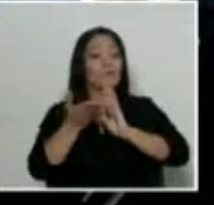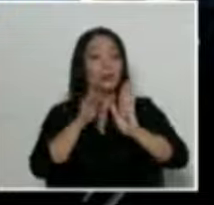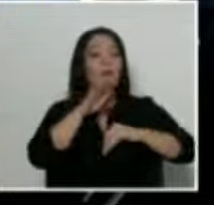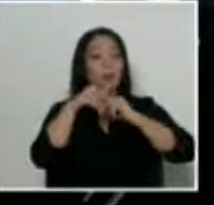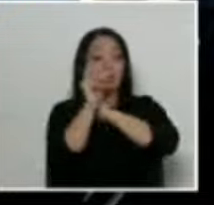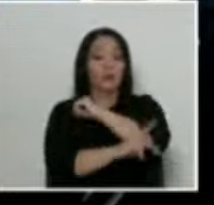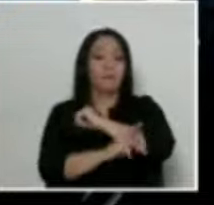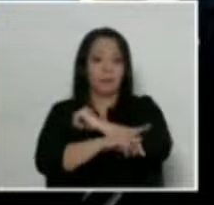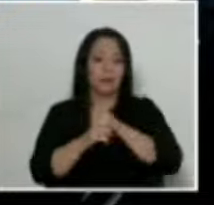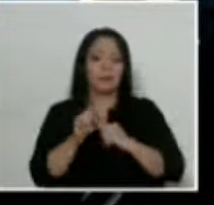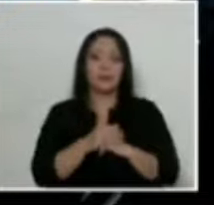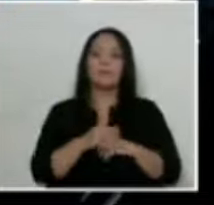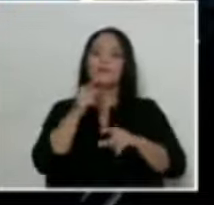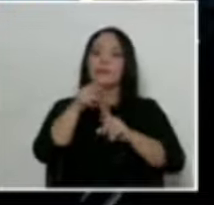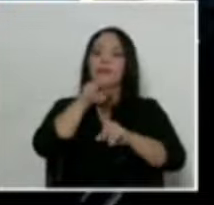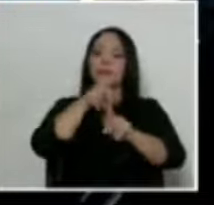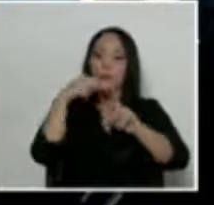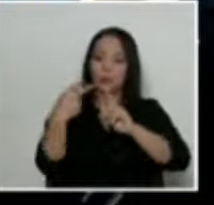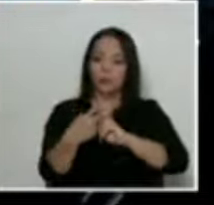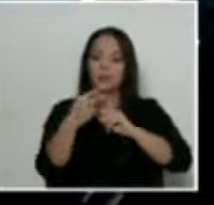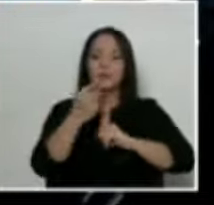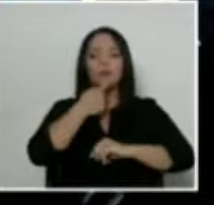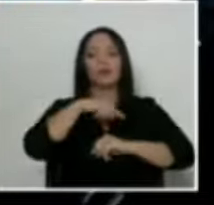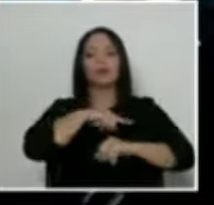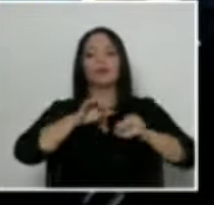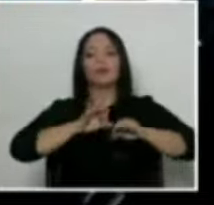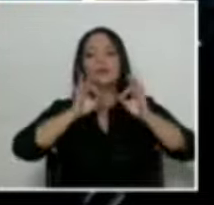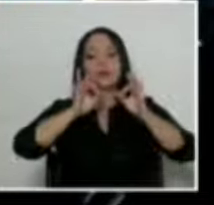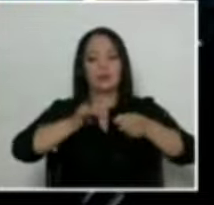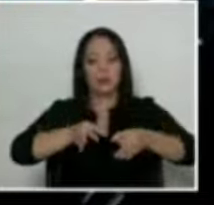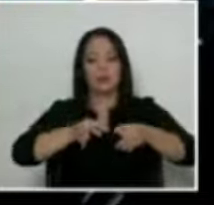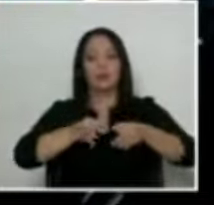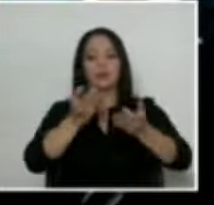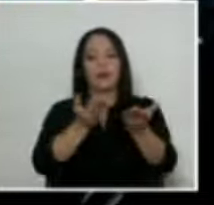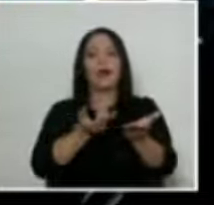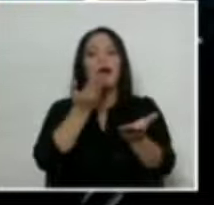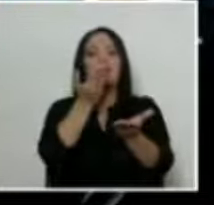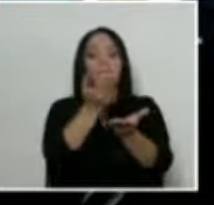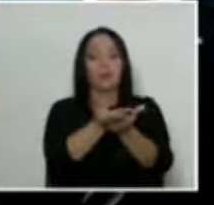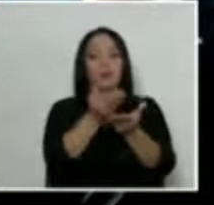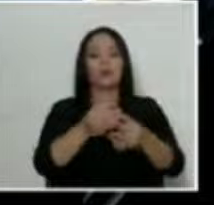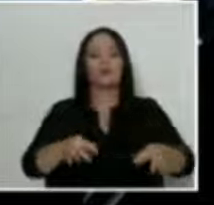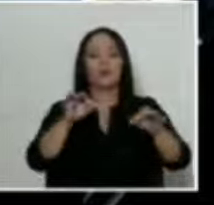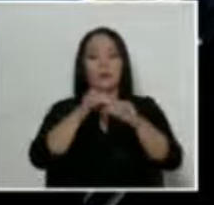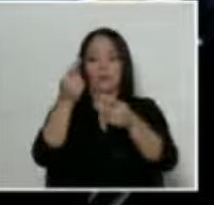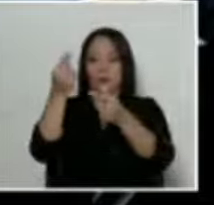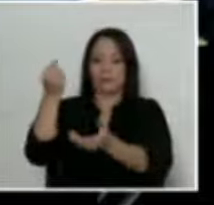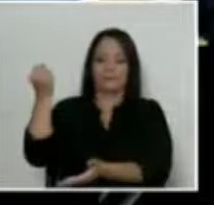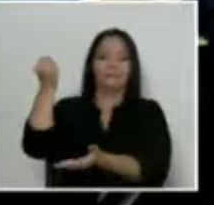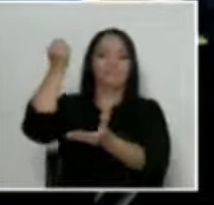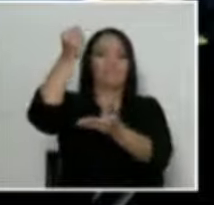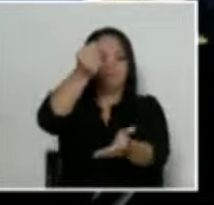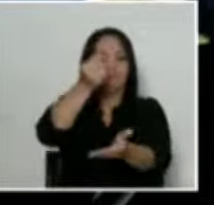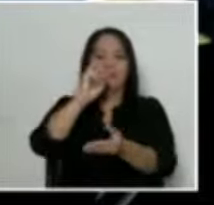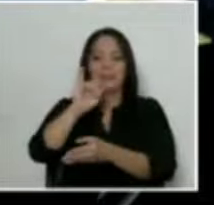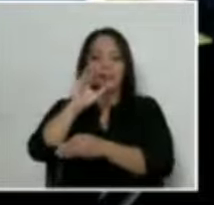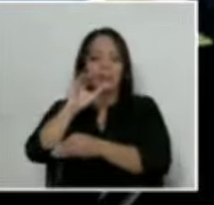Y desde ese punto de vista hemos decidido hacer un aporte importante de los recursos del ICT.